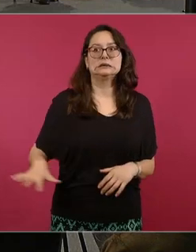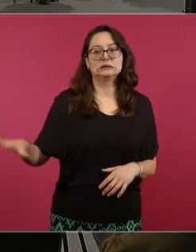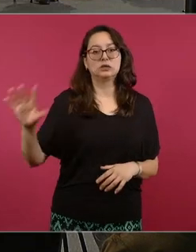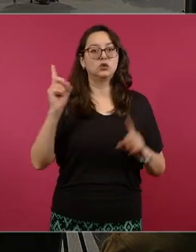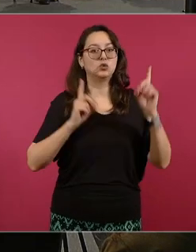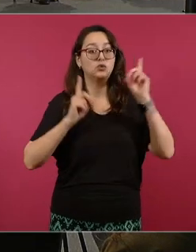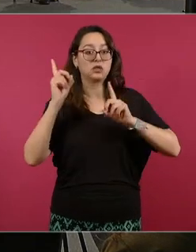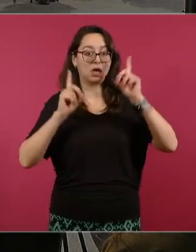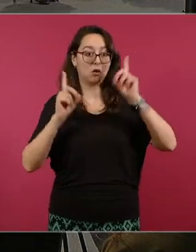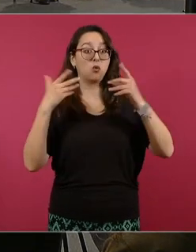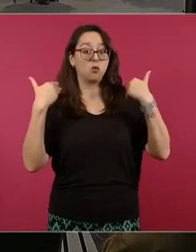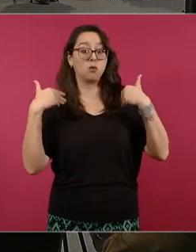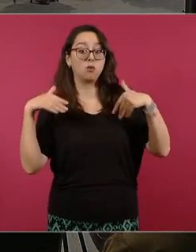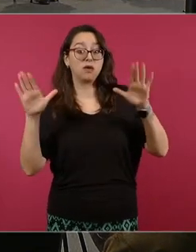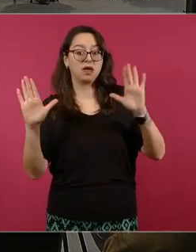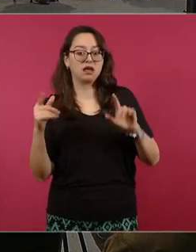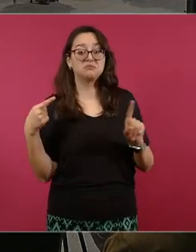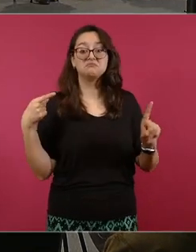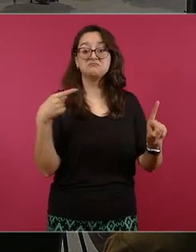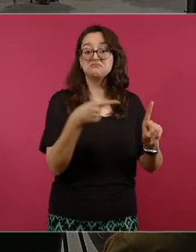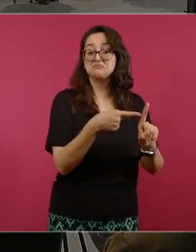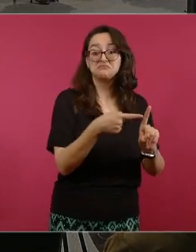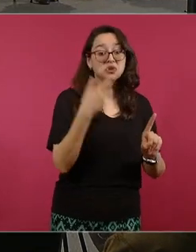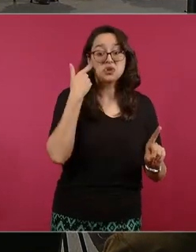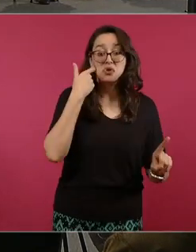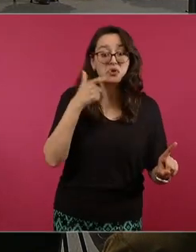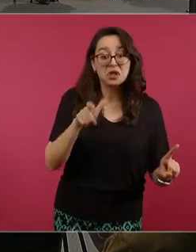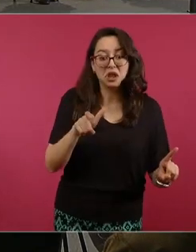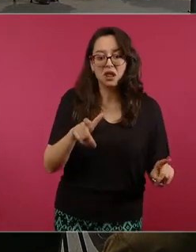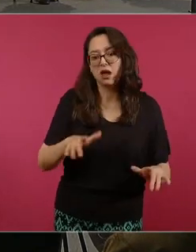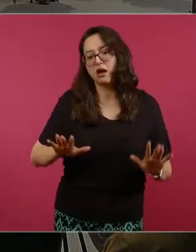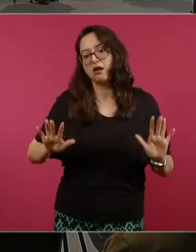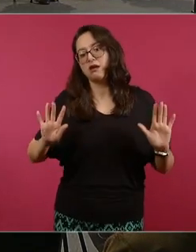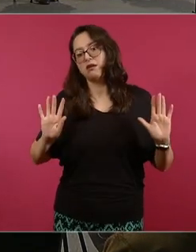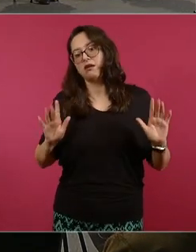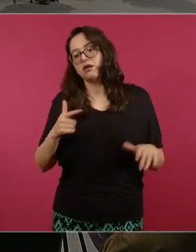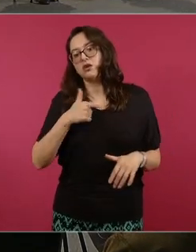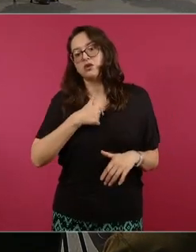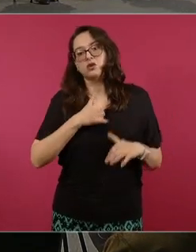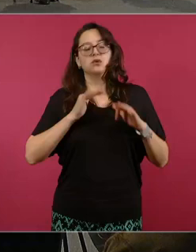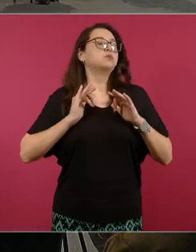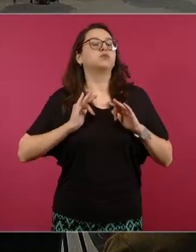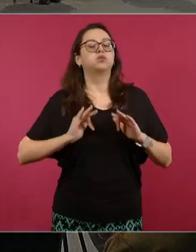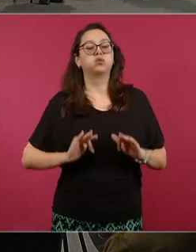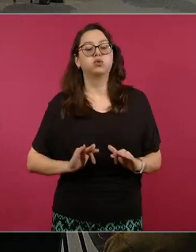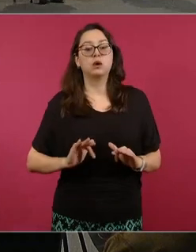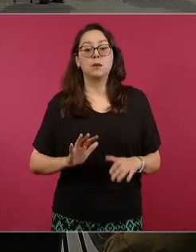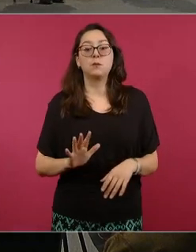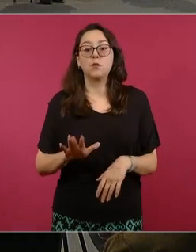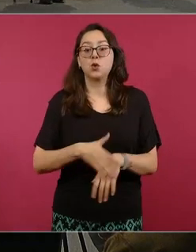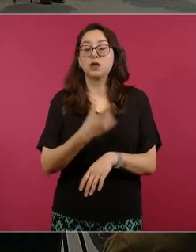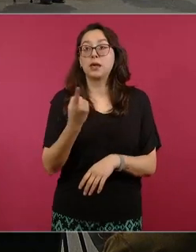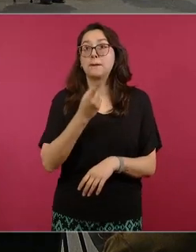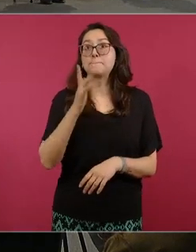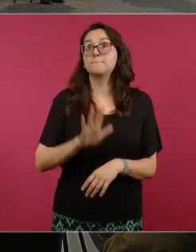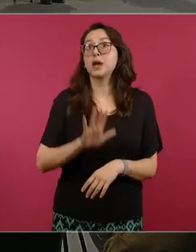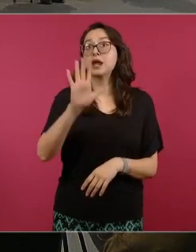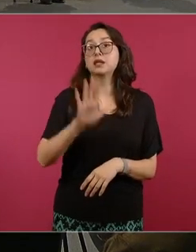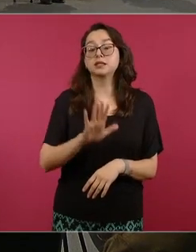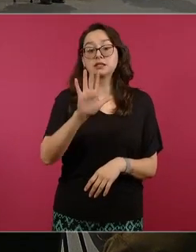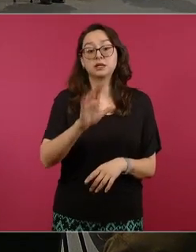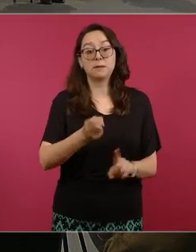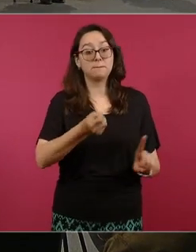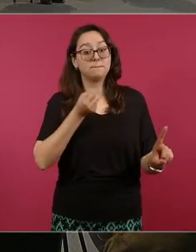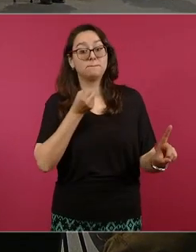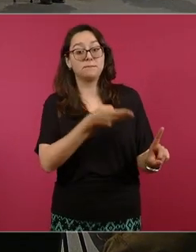por qué este trato preferencial privilegiado a